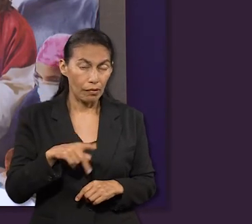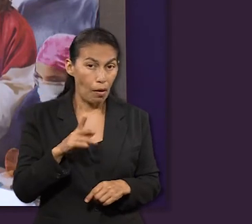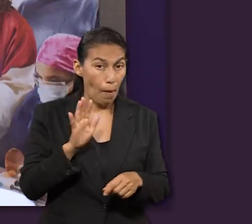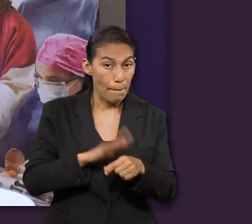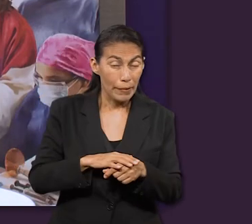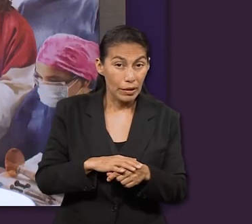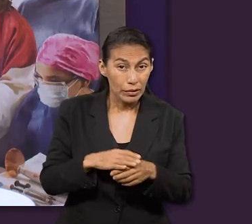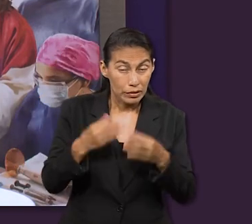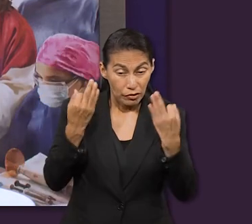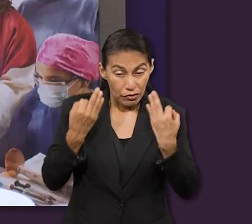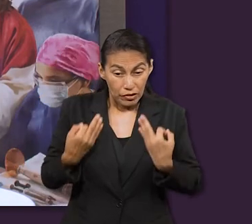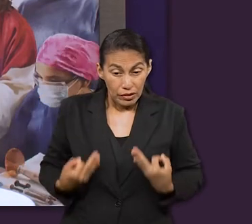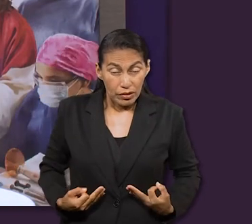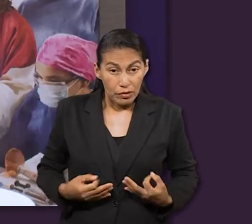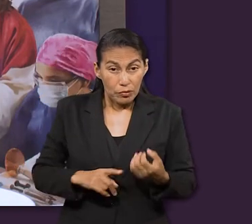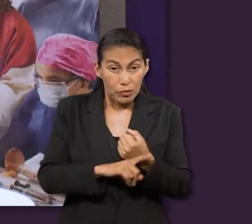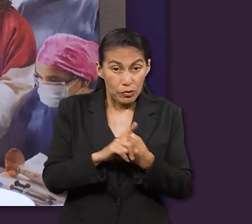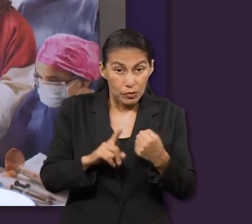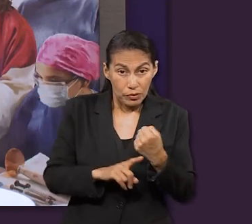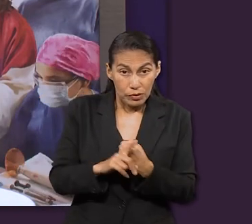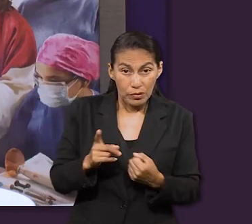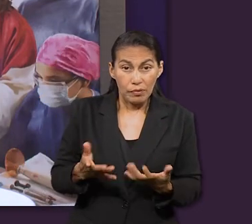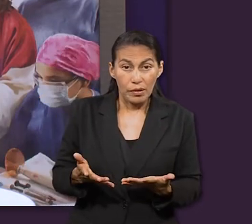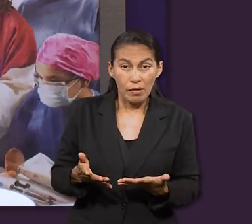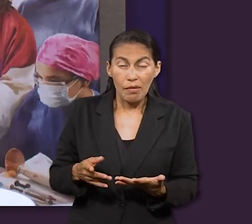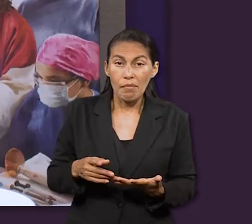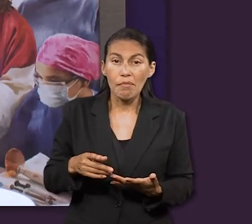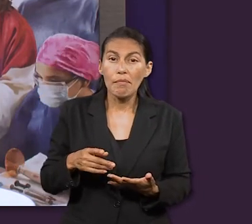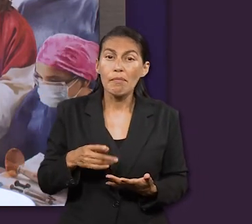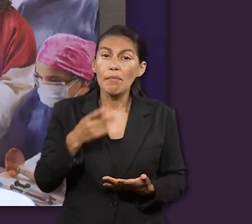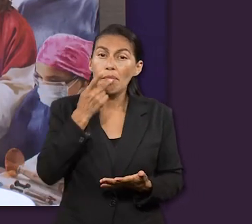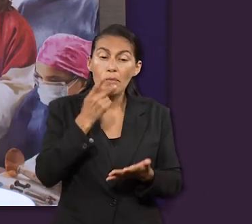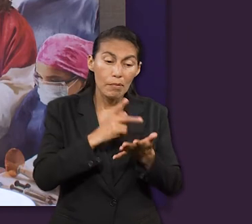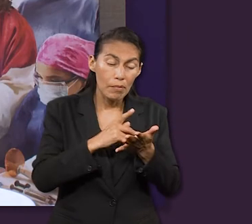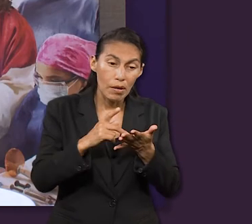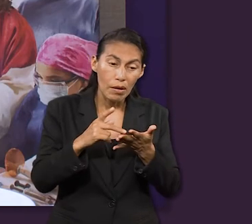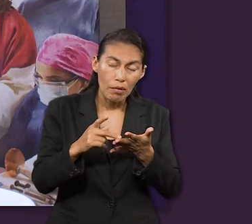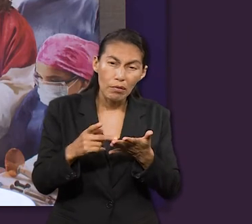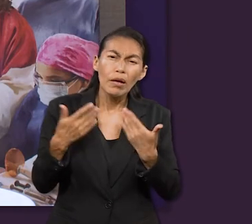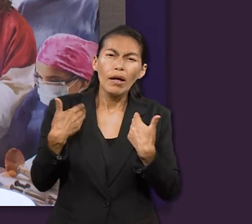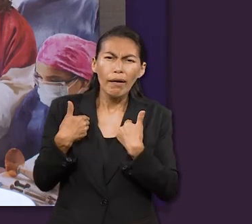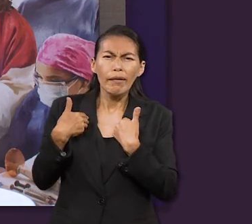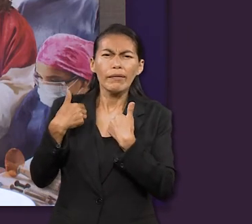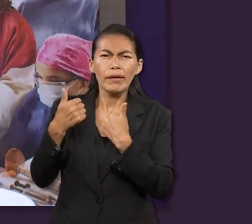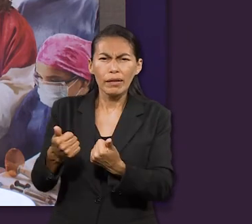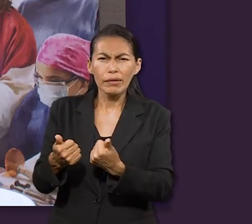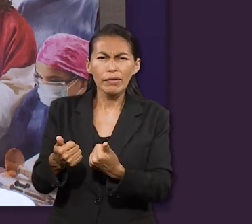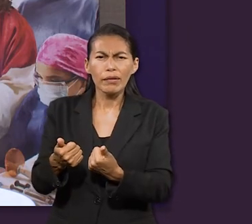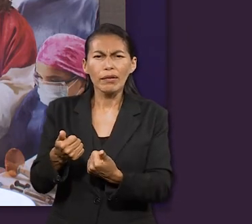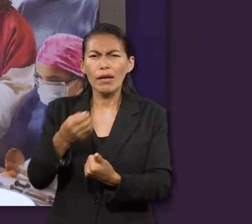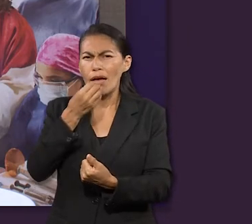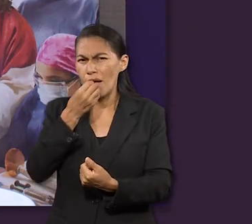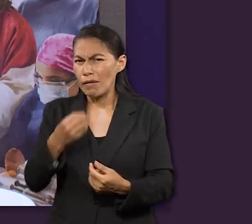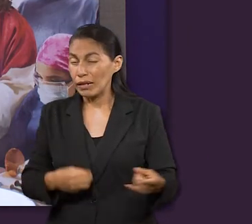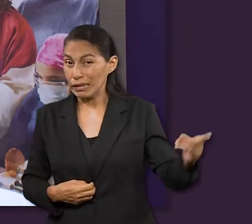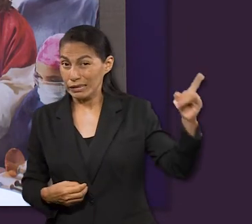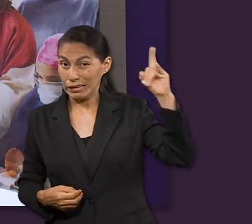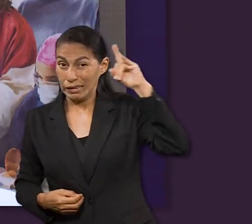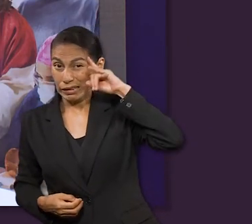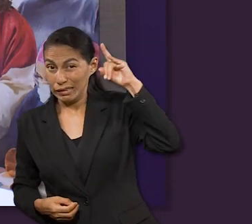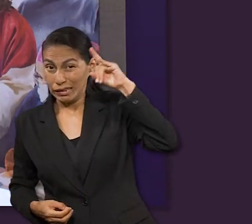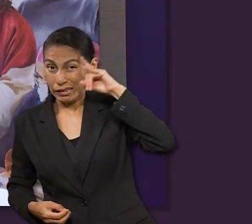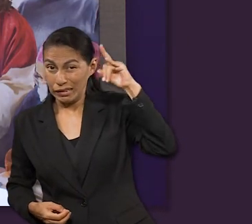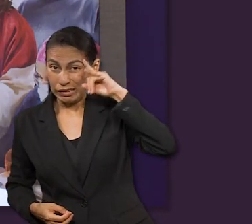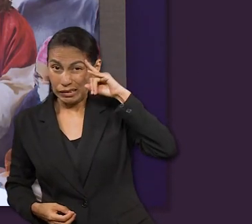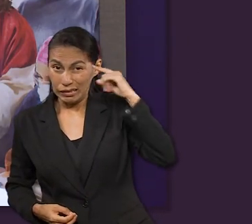aguijón en la carne, que era un padecimiento físico, es que Pablo descubrió que aún ese malestar que era